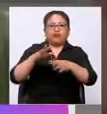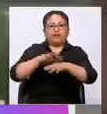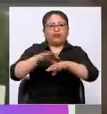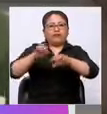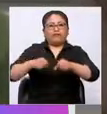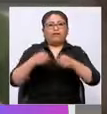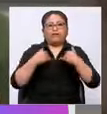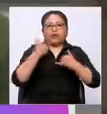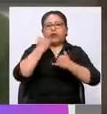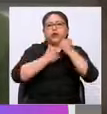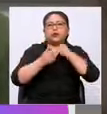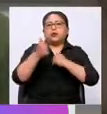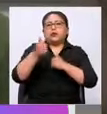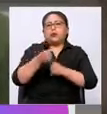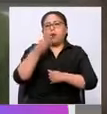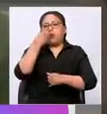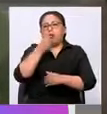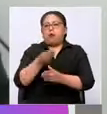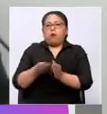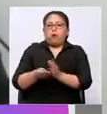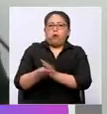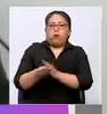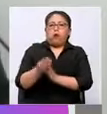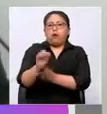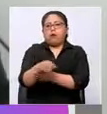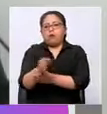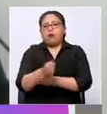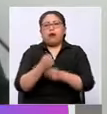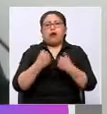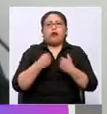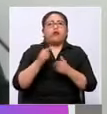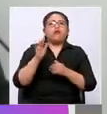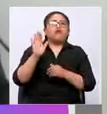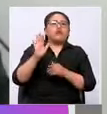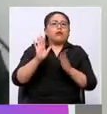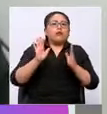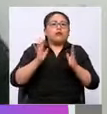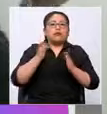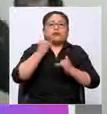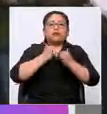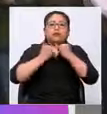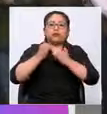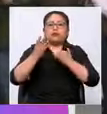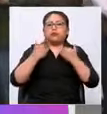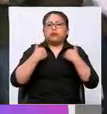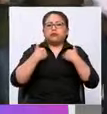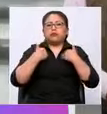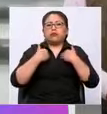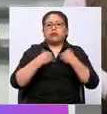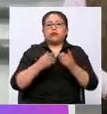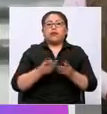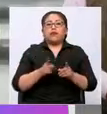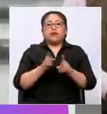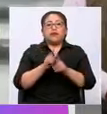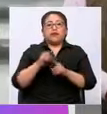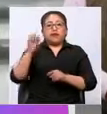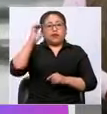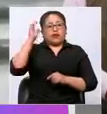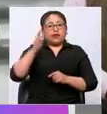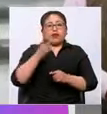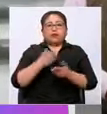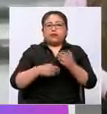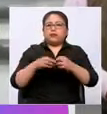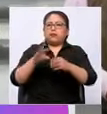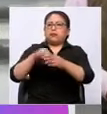evasión, que tiene que ver con lavado de activos, y donde se da cuenta que se han utilizado mecanismos estatales para cometer estos